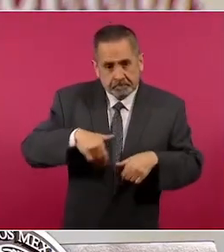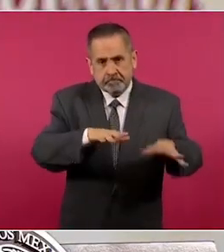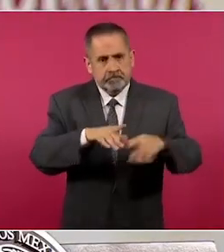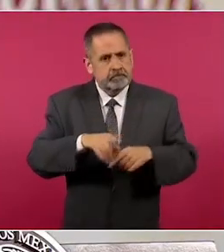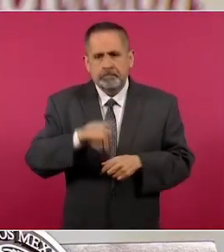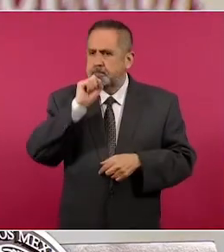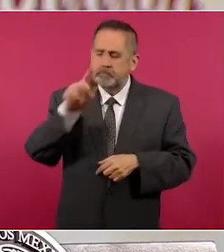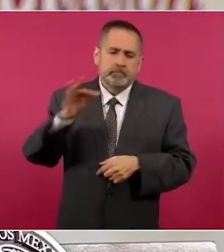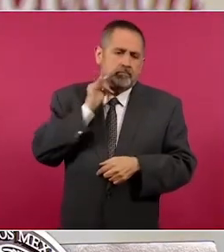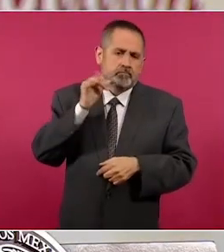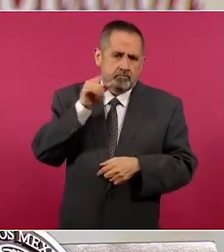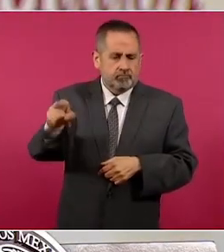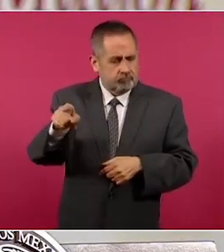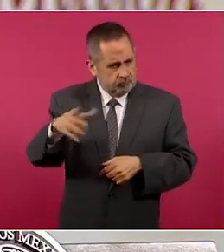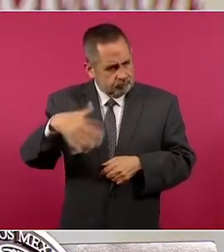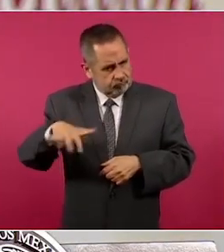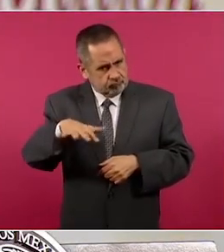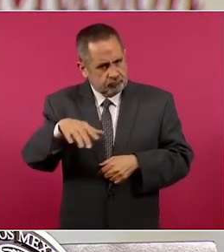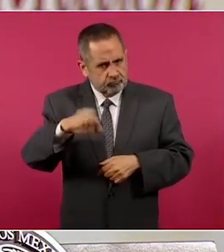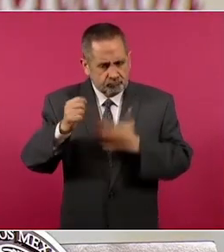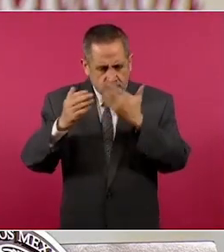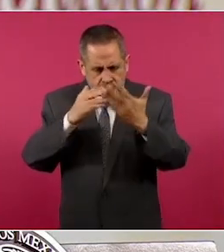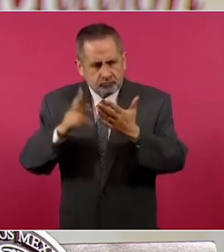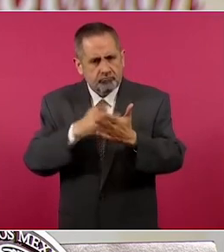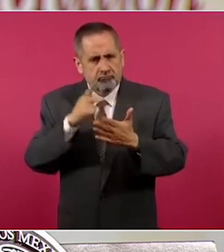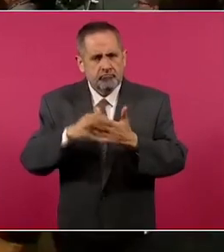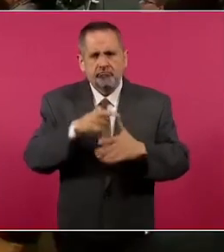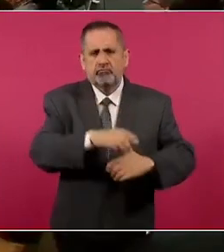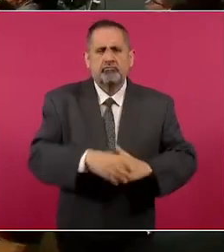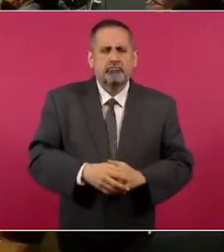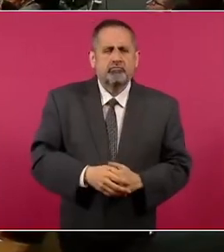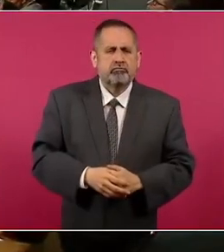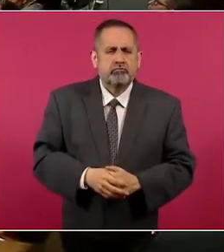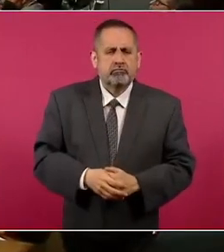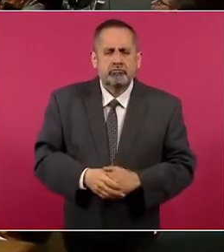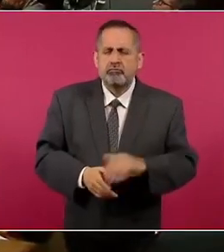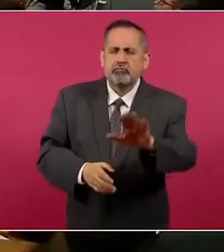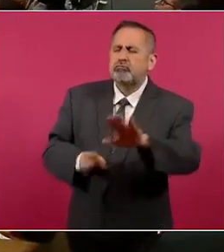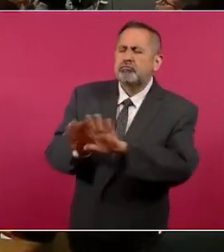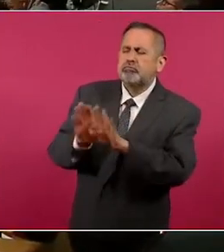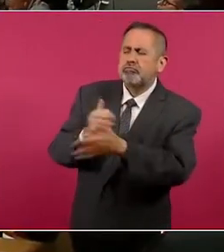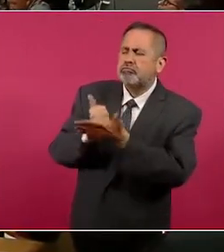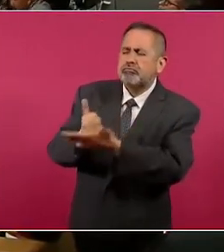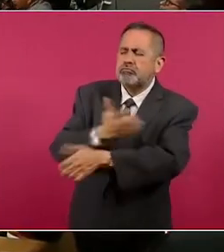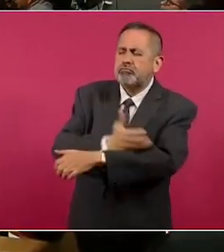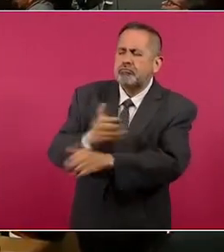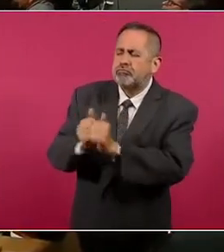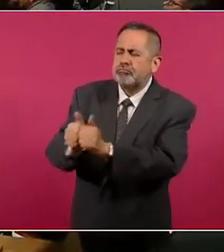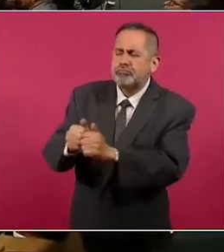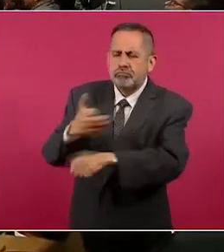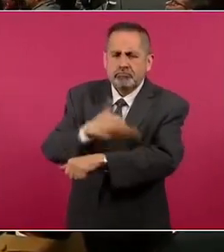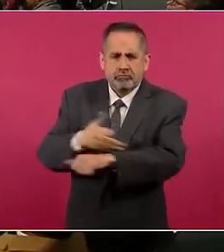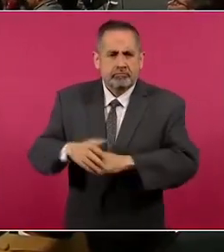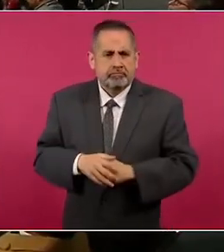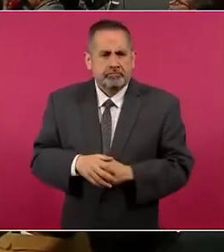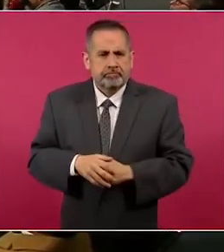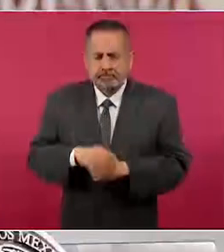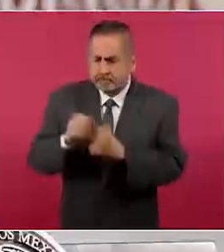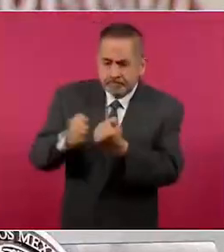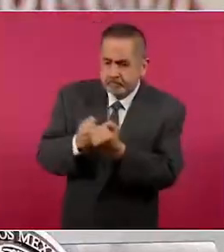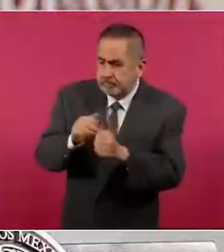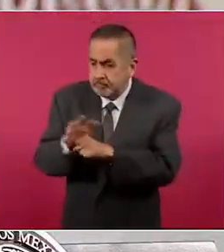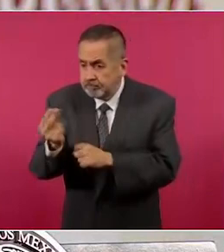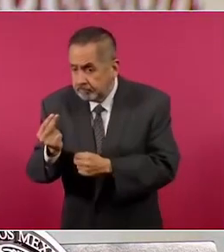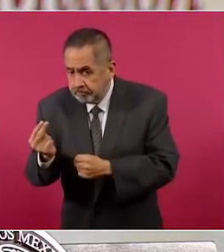pues que la misma Fiscalía pueda revisar el asunto a fondo. de acompañamiento le van a dar a la familia? El respaldo que la familia